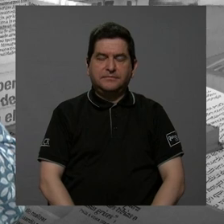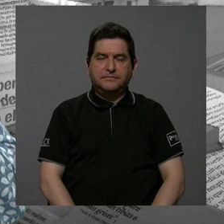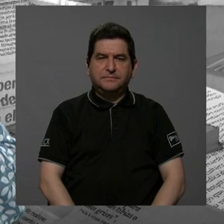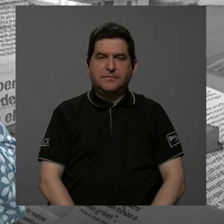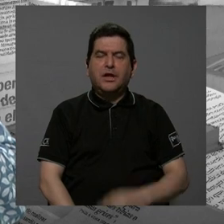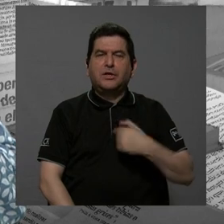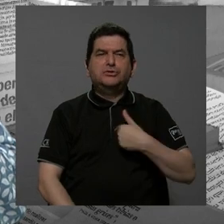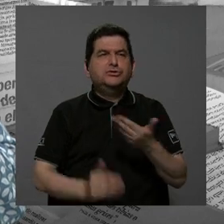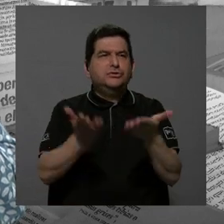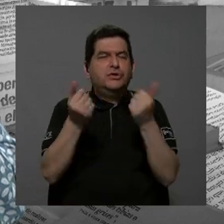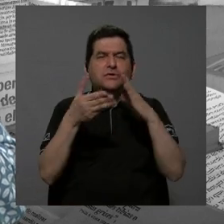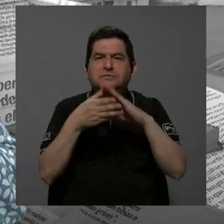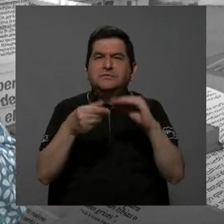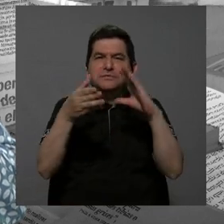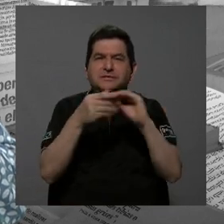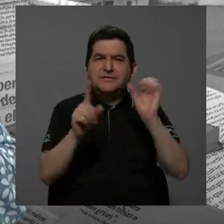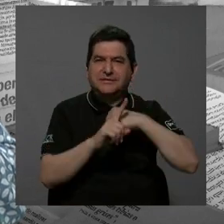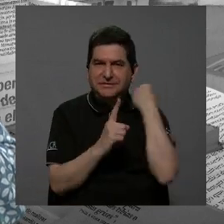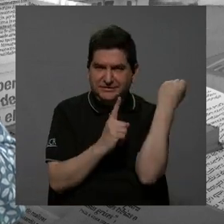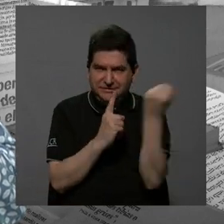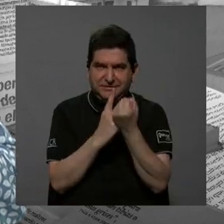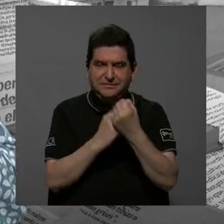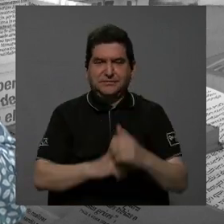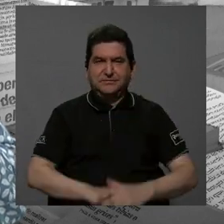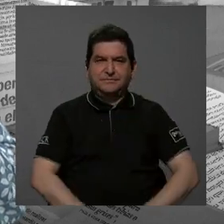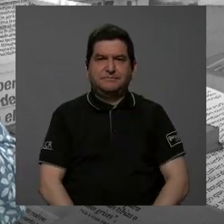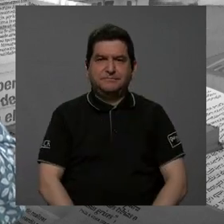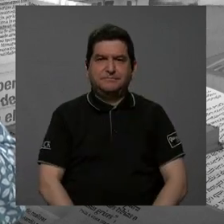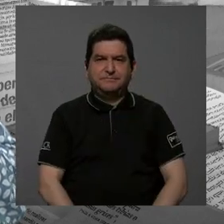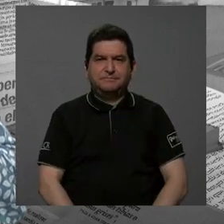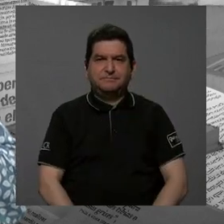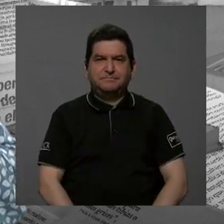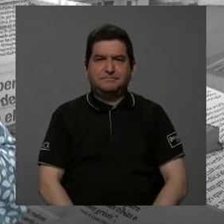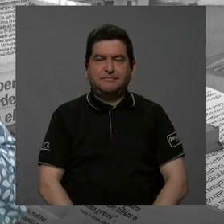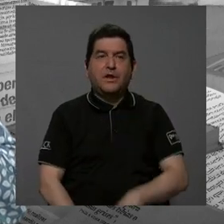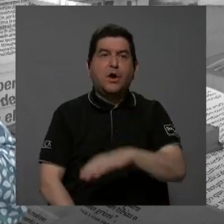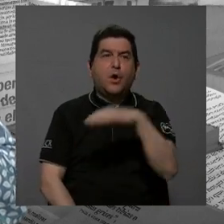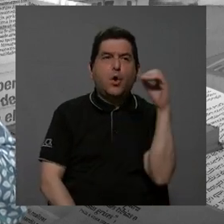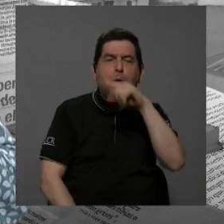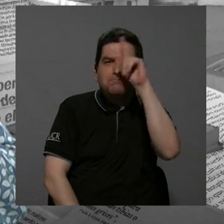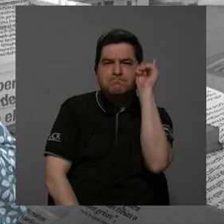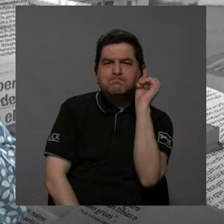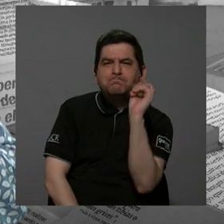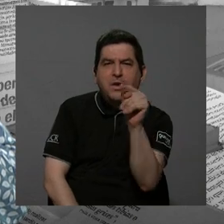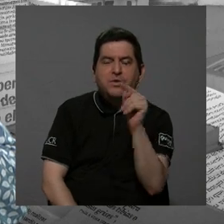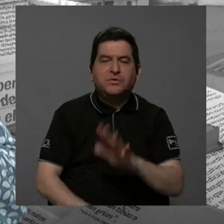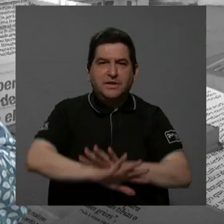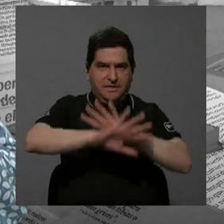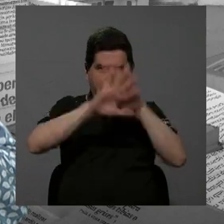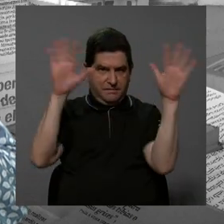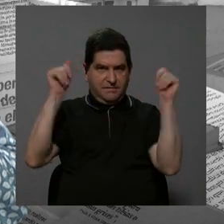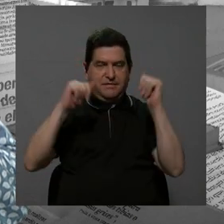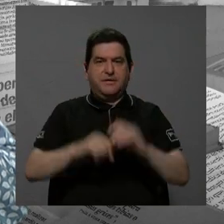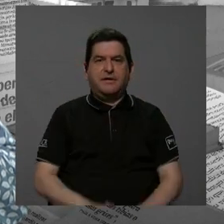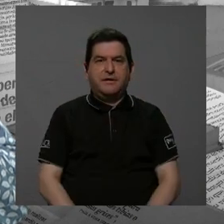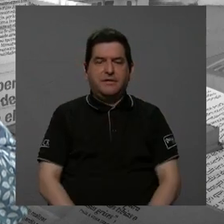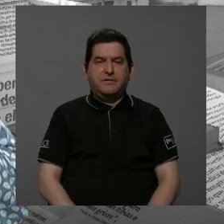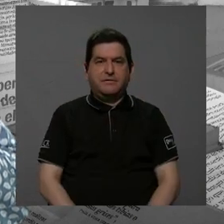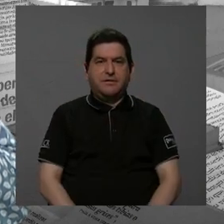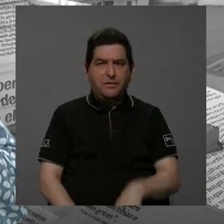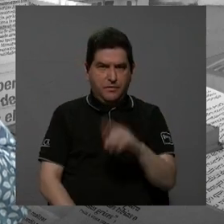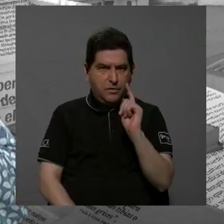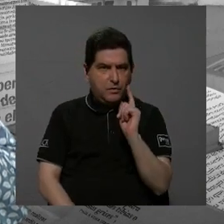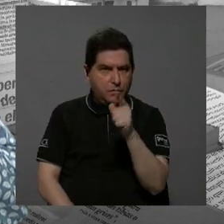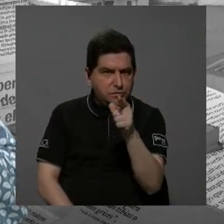yo quería comentarle esta situación, o mejor dicho, preguntarle para que aclarara. Usted